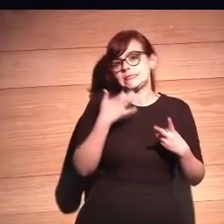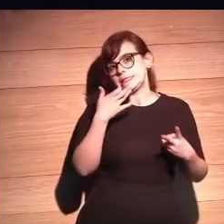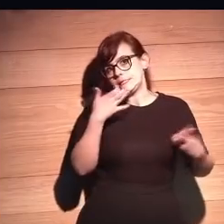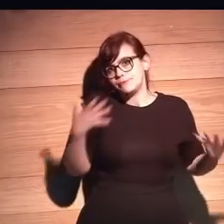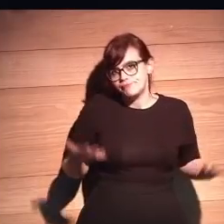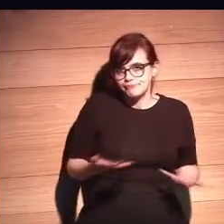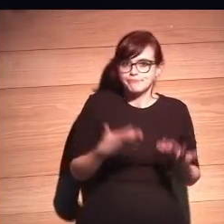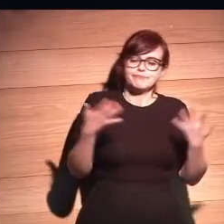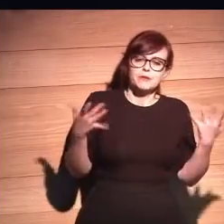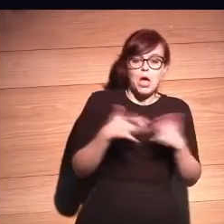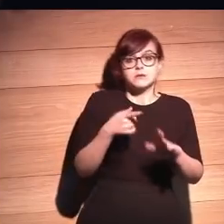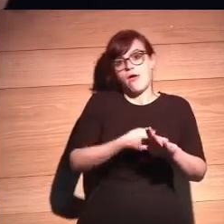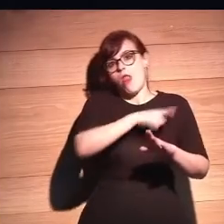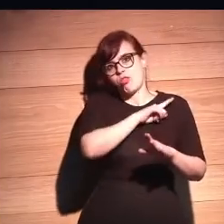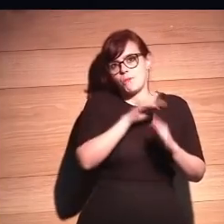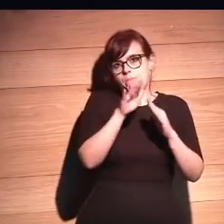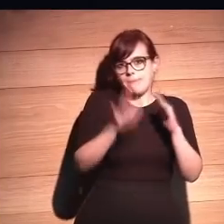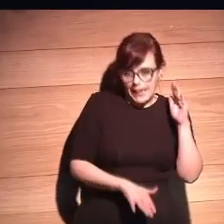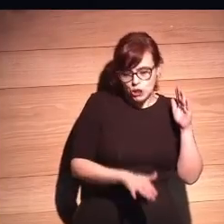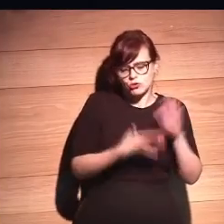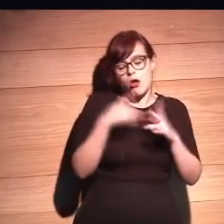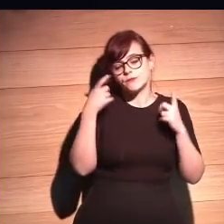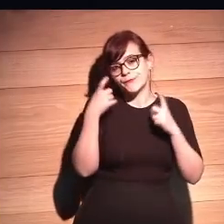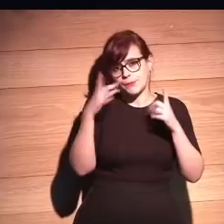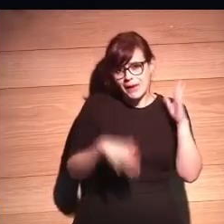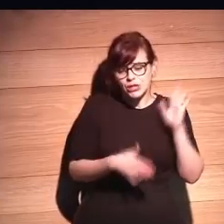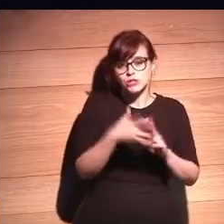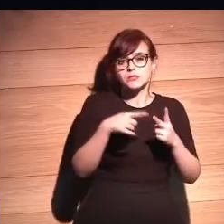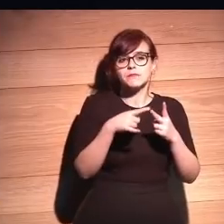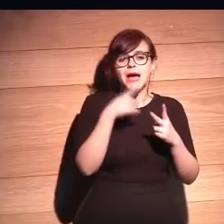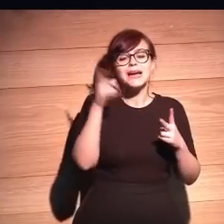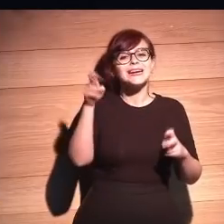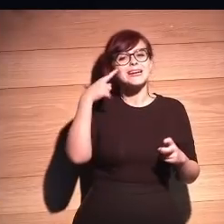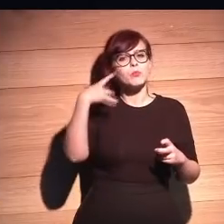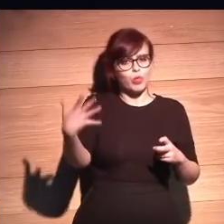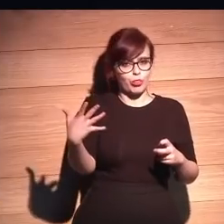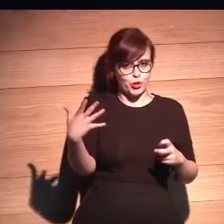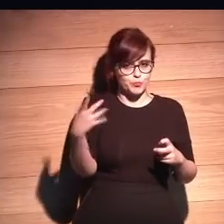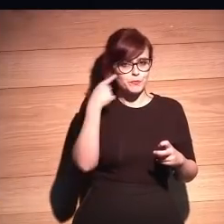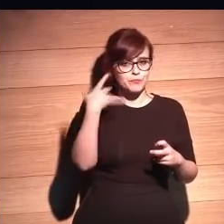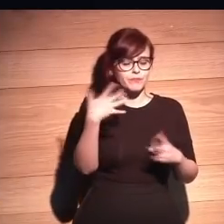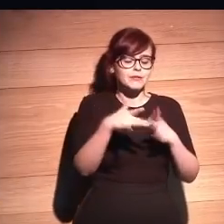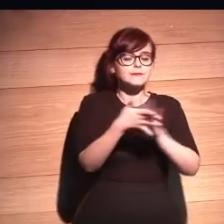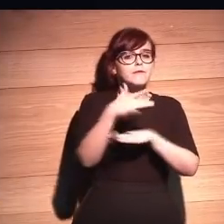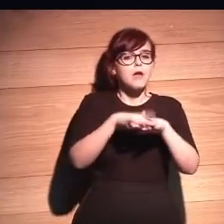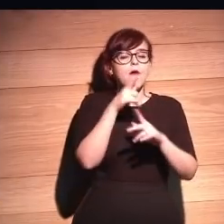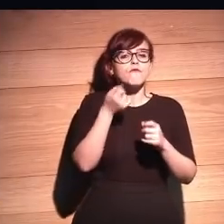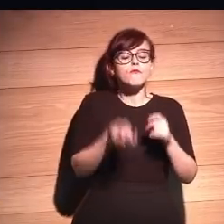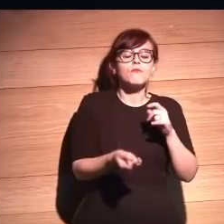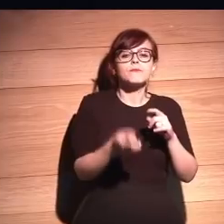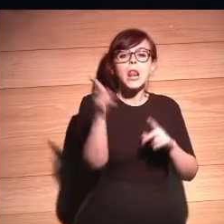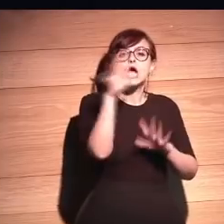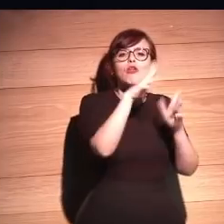tan exagerado o no quiero hacer tanto esfuerzo, el de la reputación. Es decir, que las fuentes